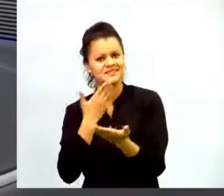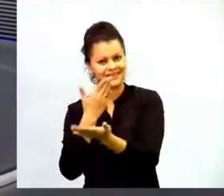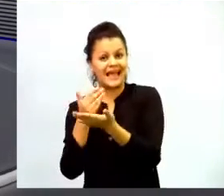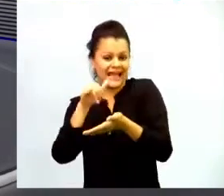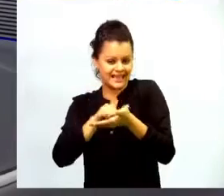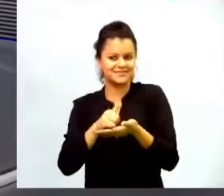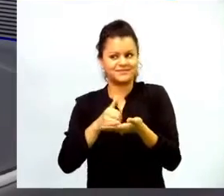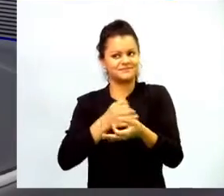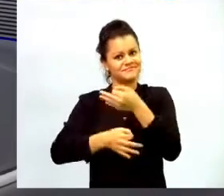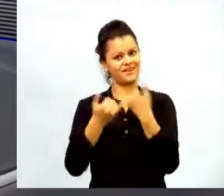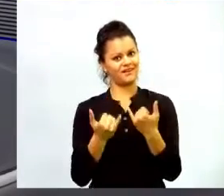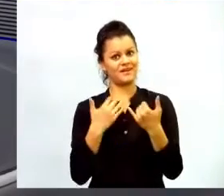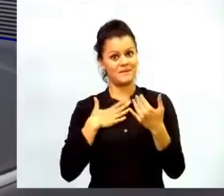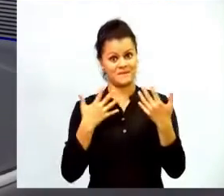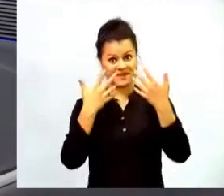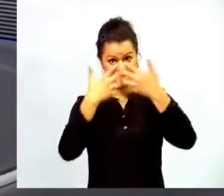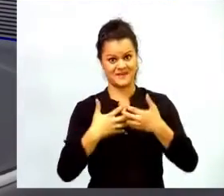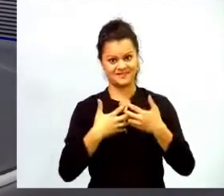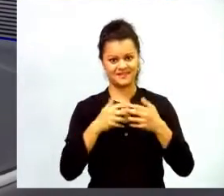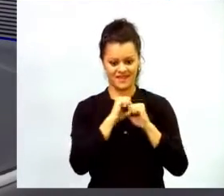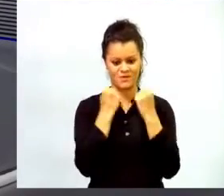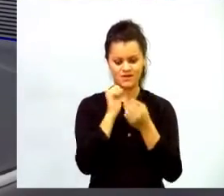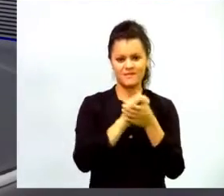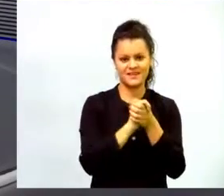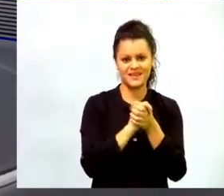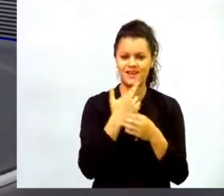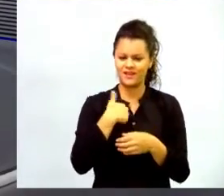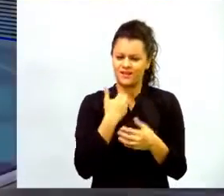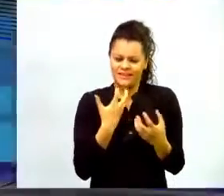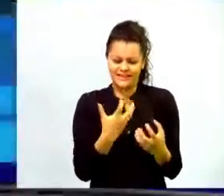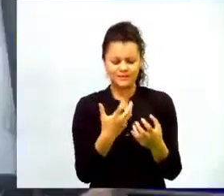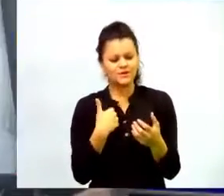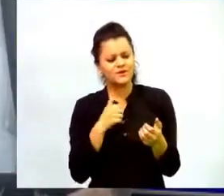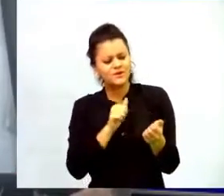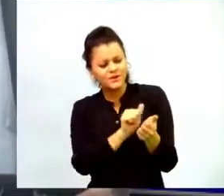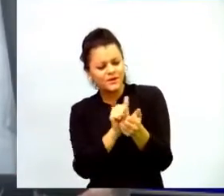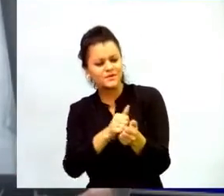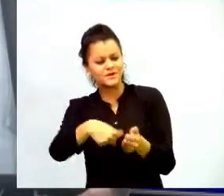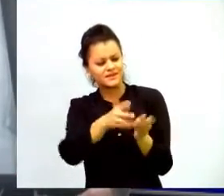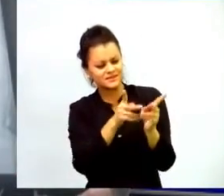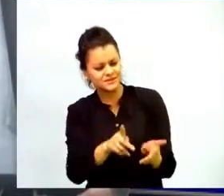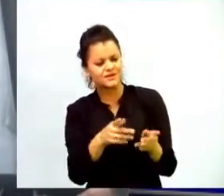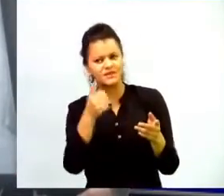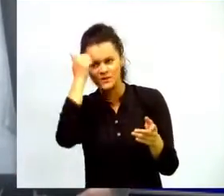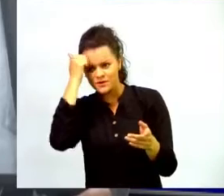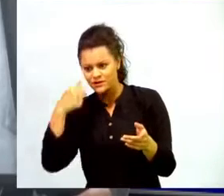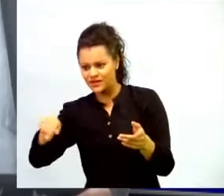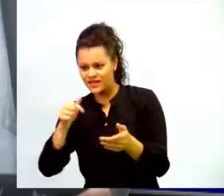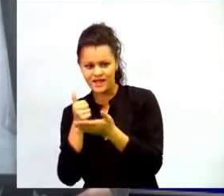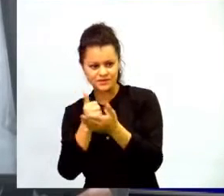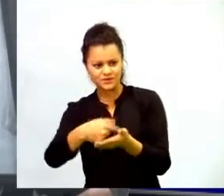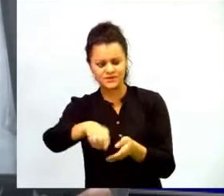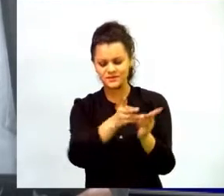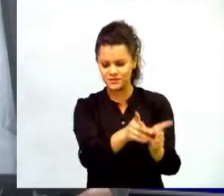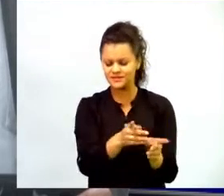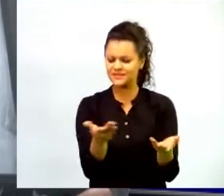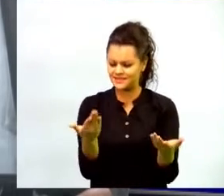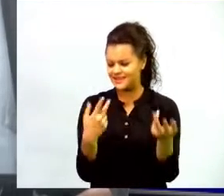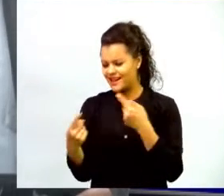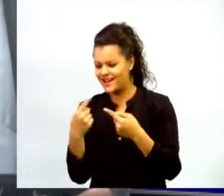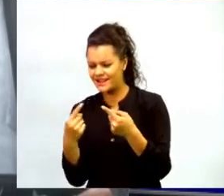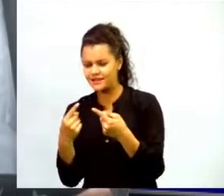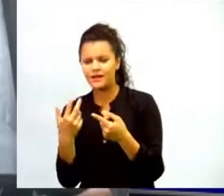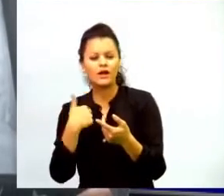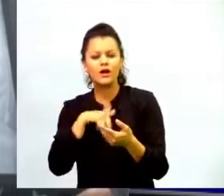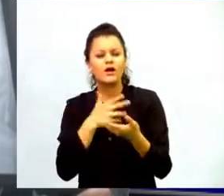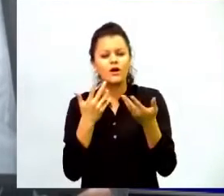deciden por vocación inspirar la vida a sus estudiantes. Y esto lo hacemos mediado por tecnología. Fuimos la empresa más innovadora del